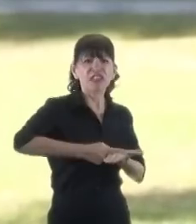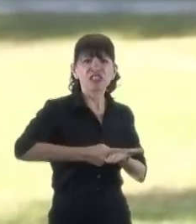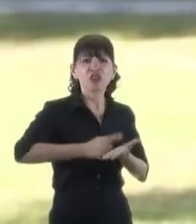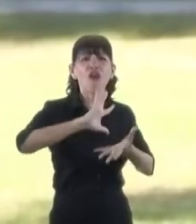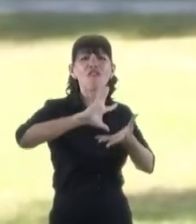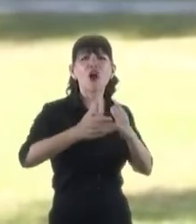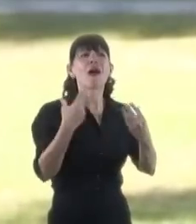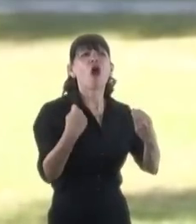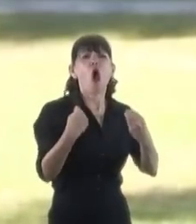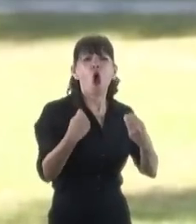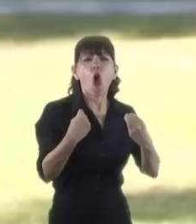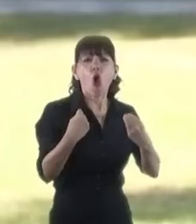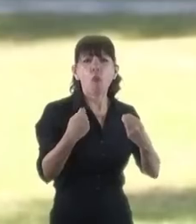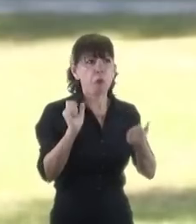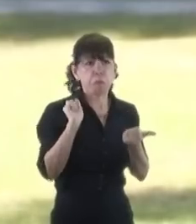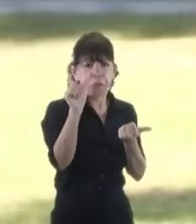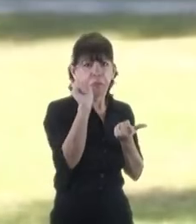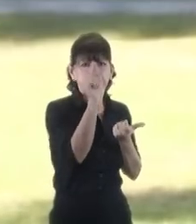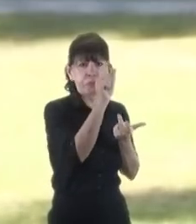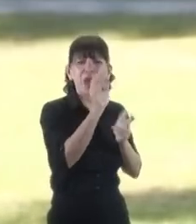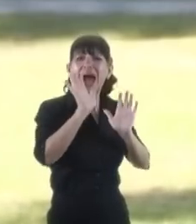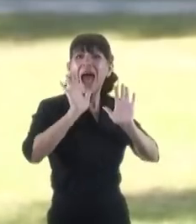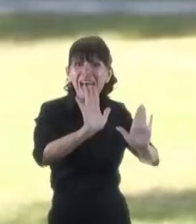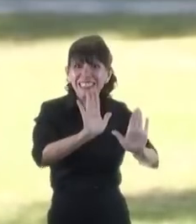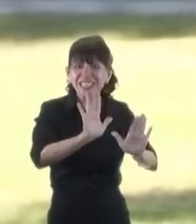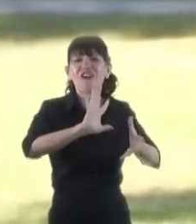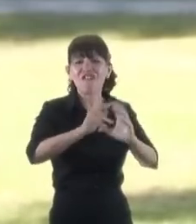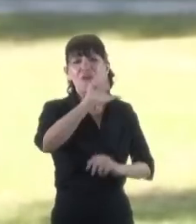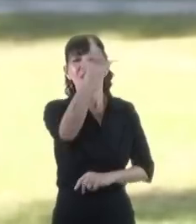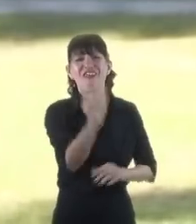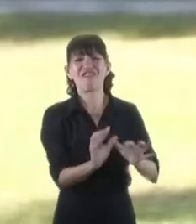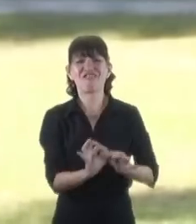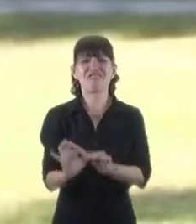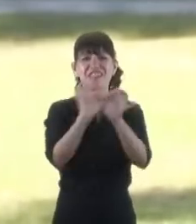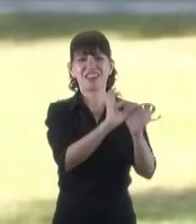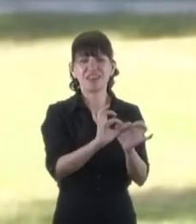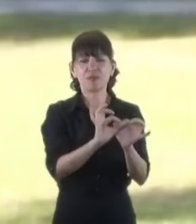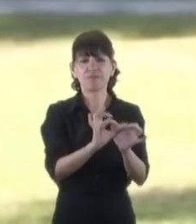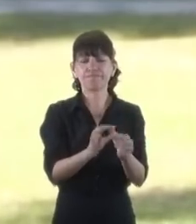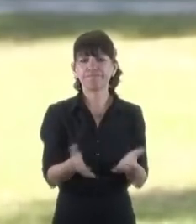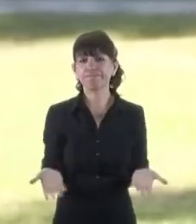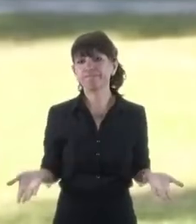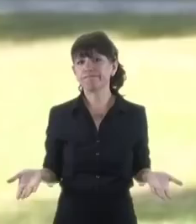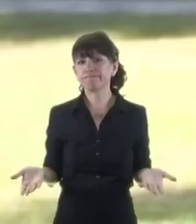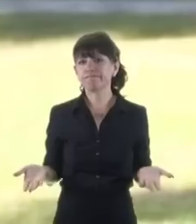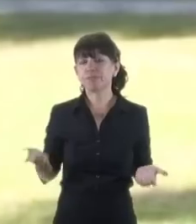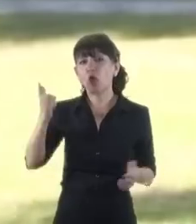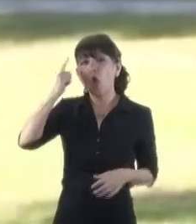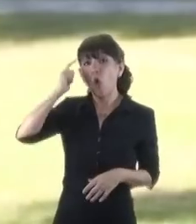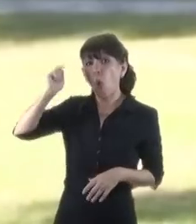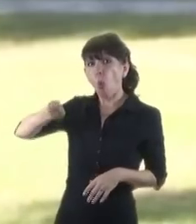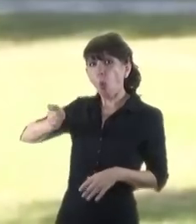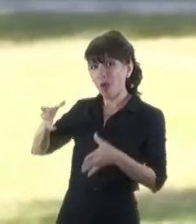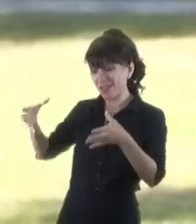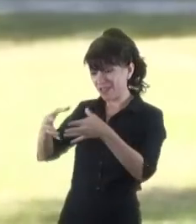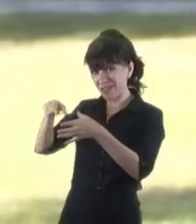adelante es uno de los pilares del federalismo. Evidentemente los jueces que aceptaron ser designados